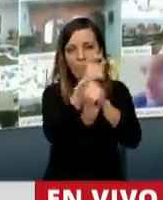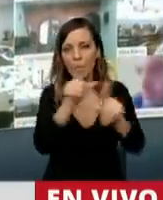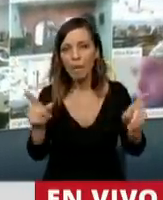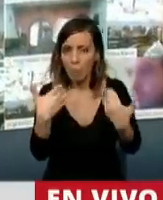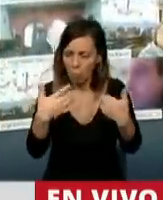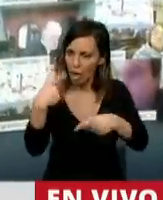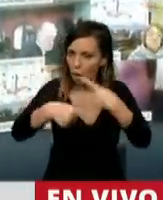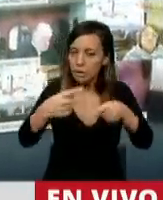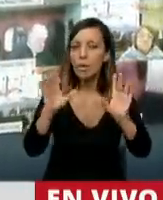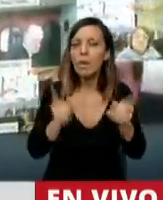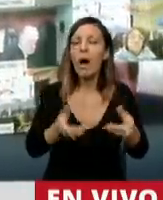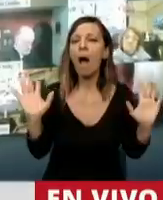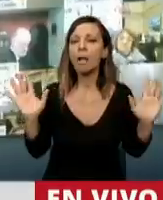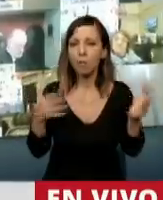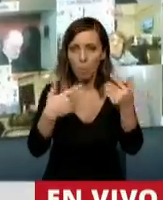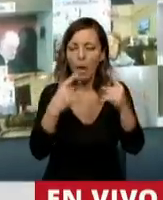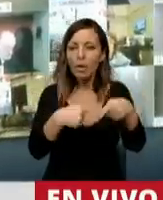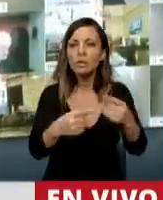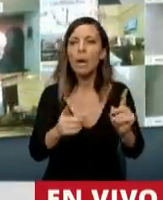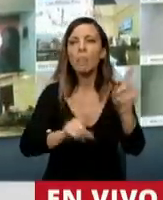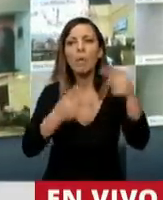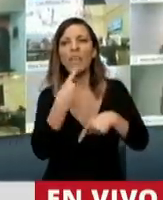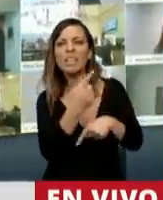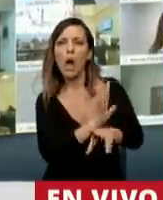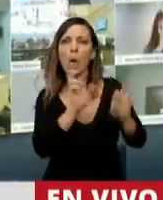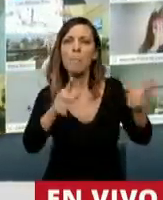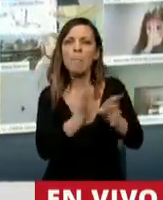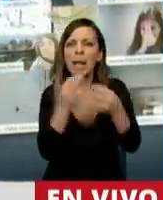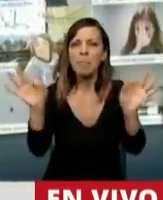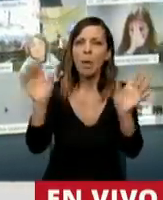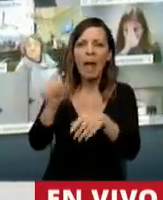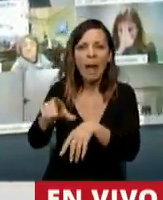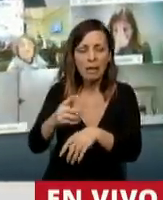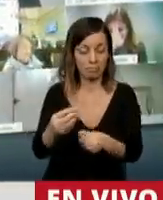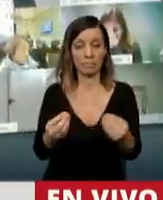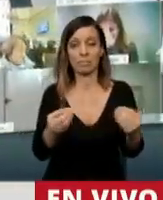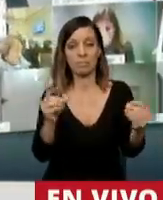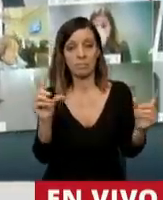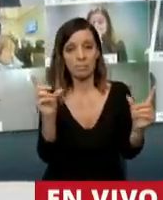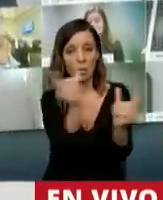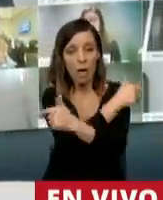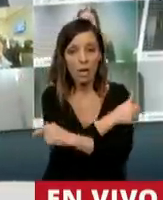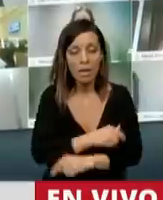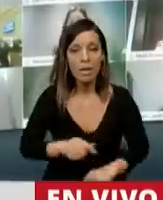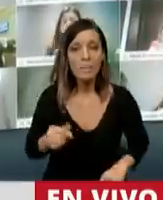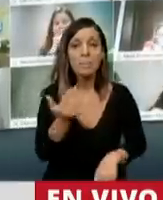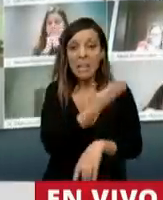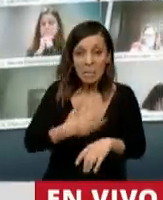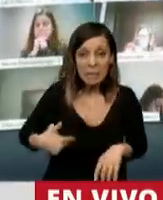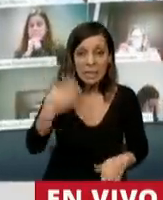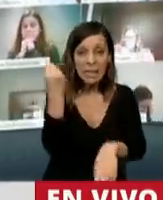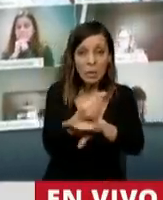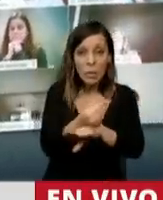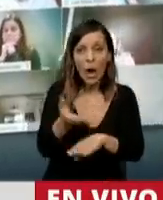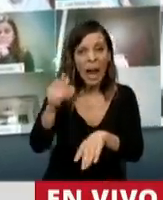podemos seguir. Podemos seguir porque algunos dicen planes de impunidad. ¿Plan de impunidad? El presidente que asumió